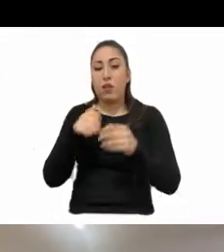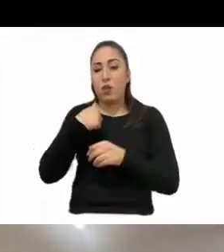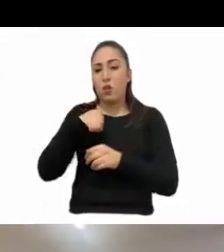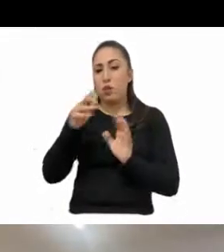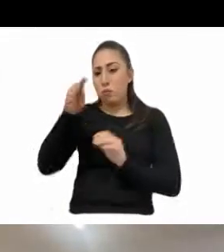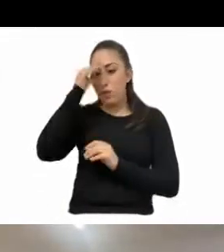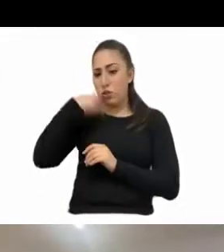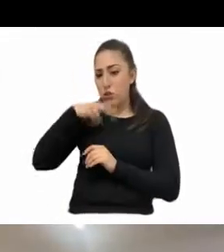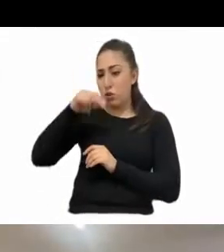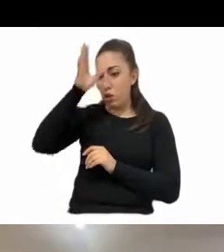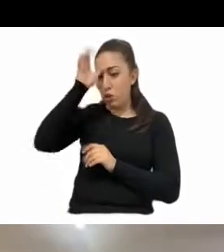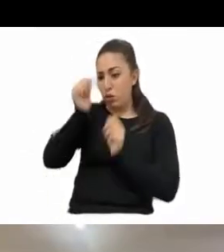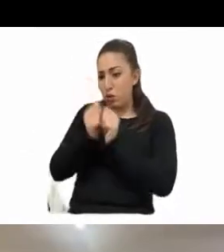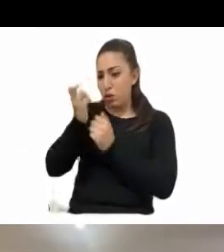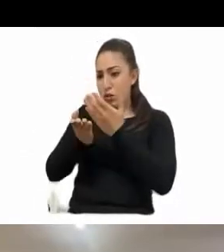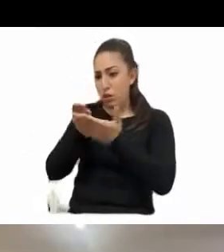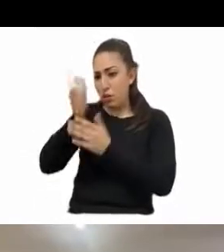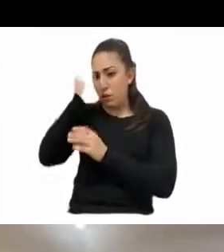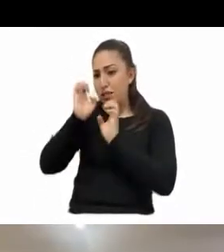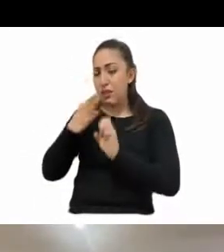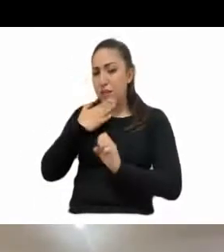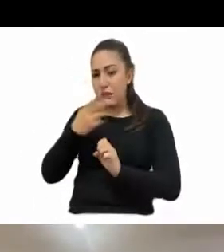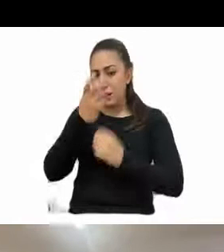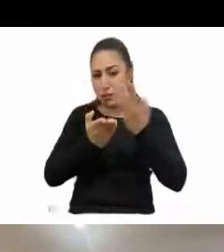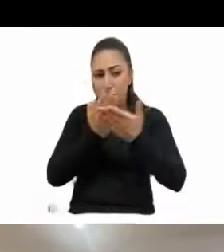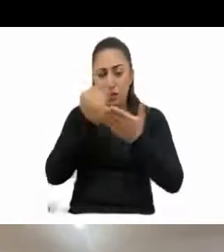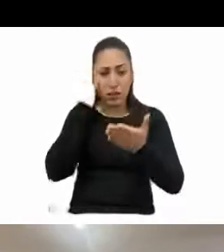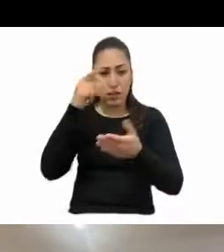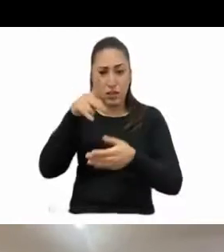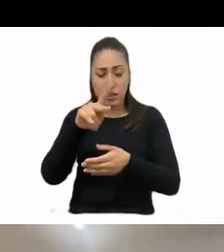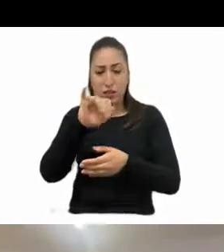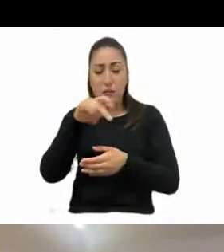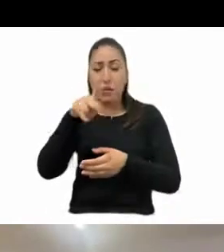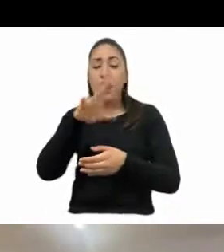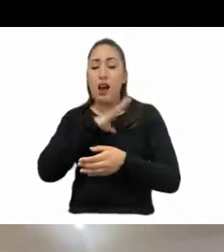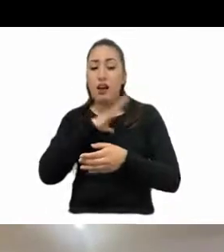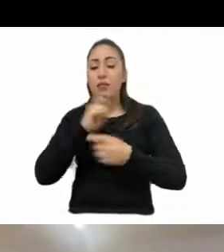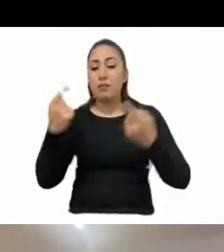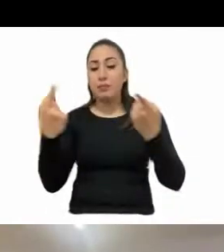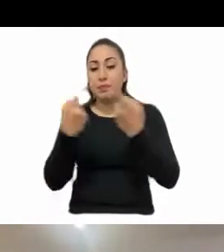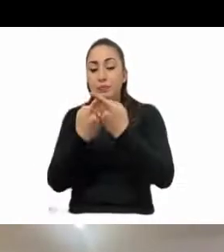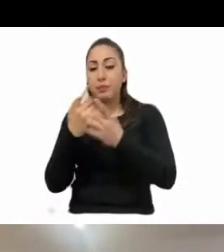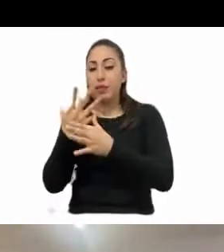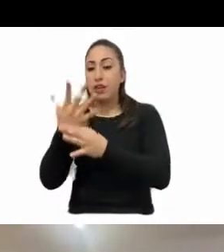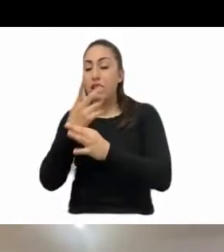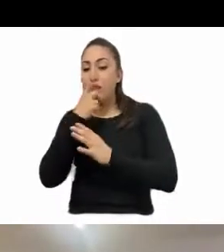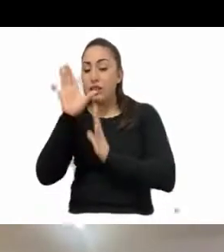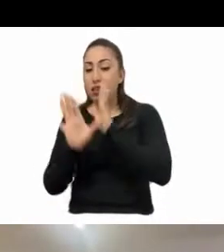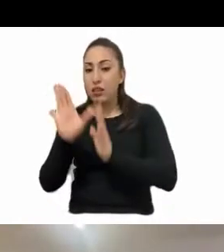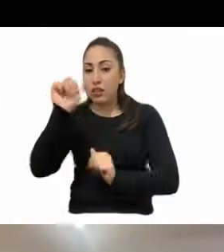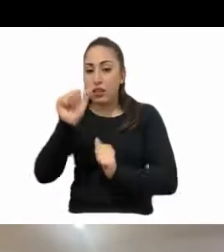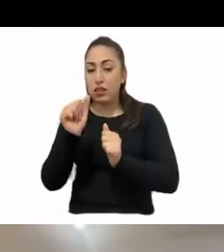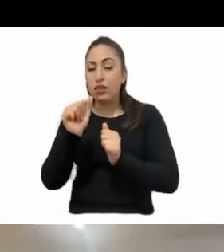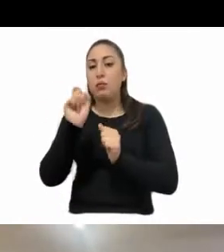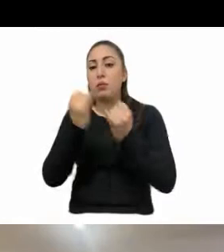espíritu de la opinión ni de la iniciativa, pero tiene visos de inconstitucionalidad porque es contrario a la Constitución que se otorguen facultades a la jefa de